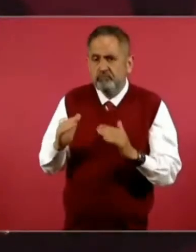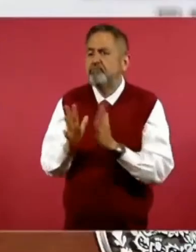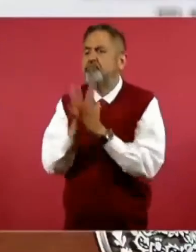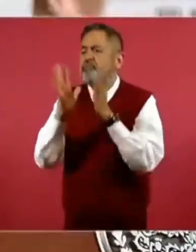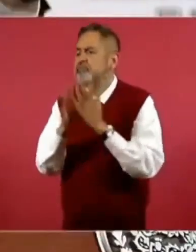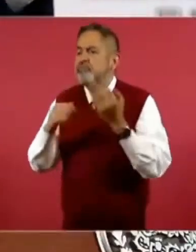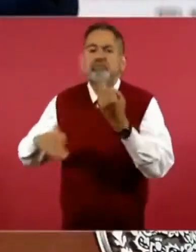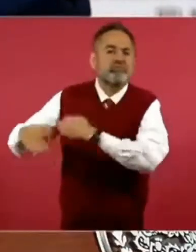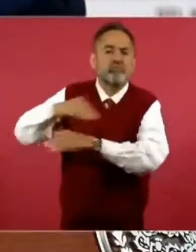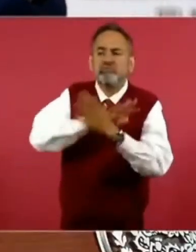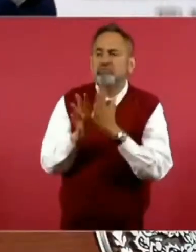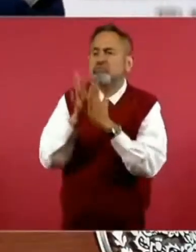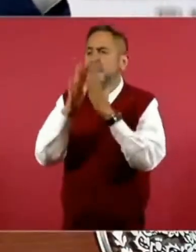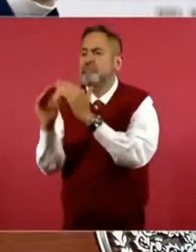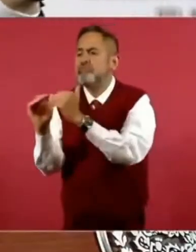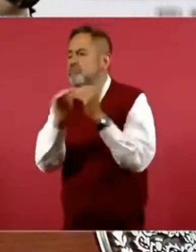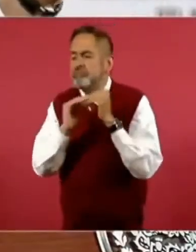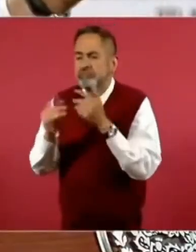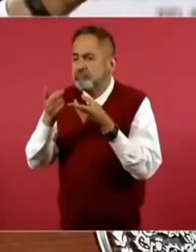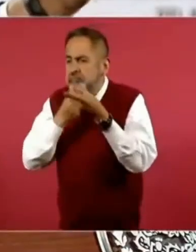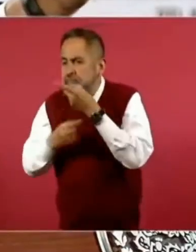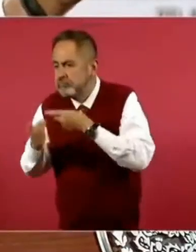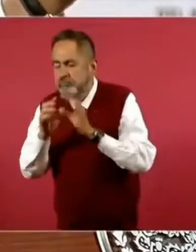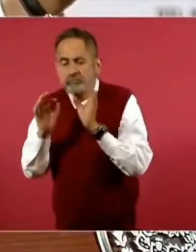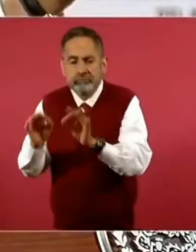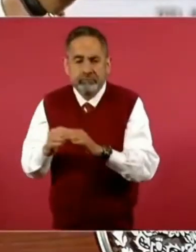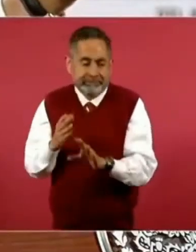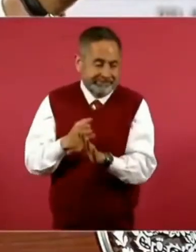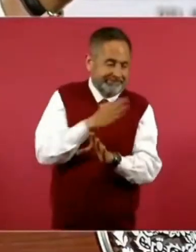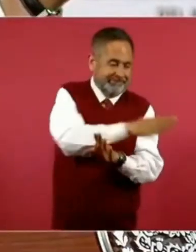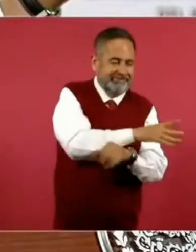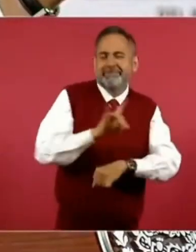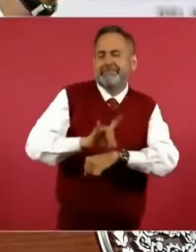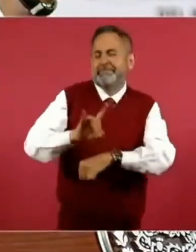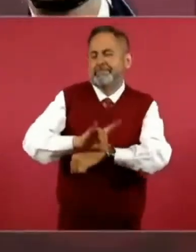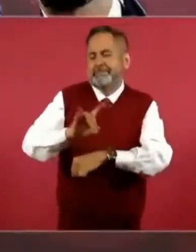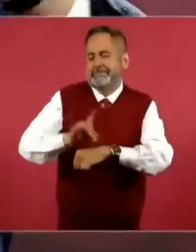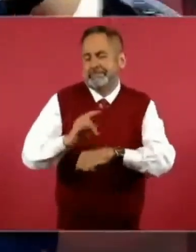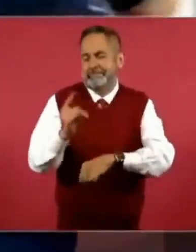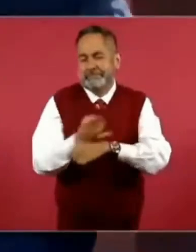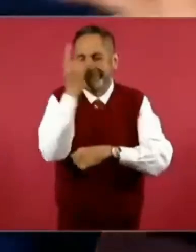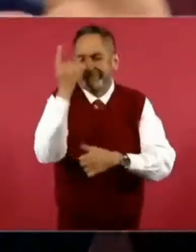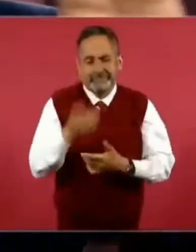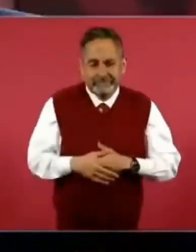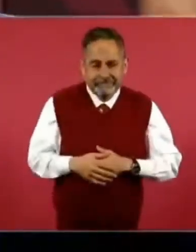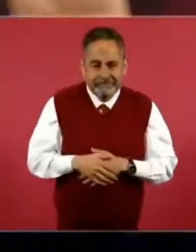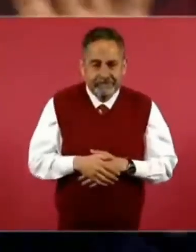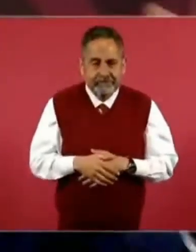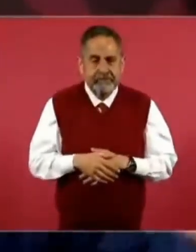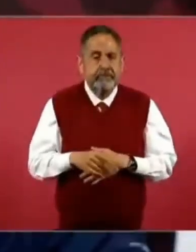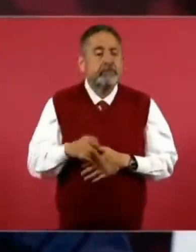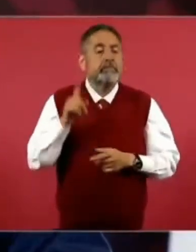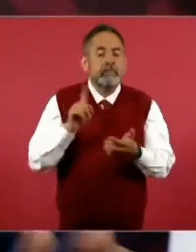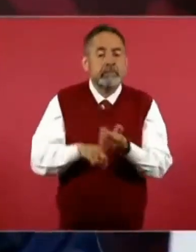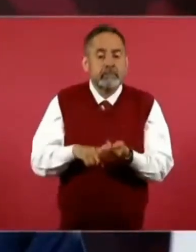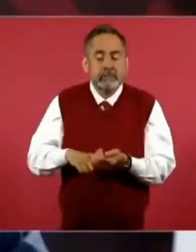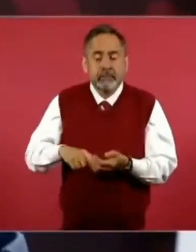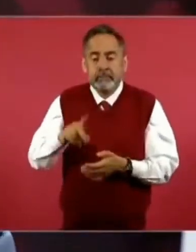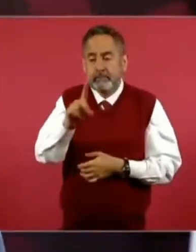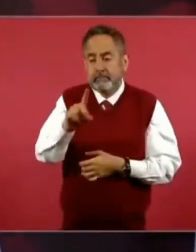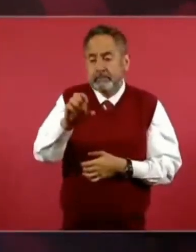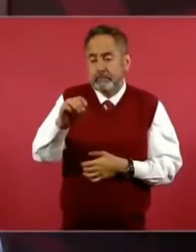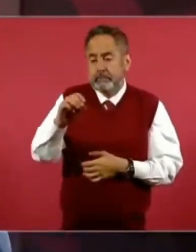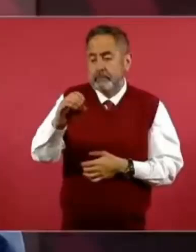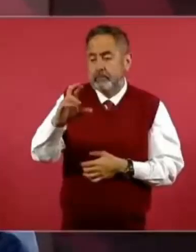era además una fachada, porque la democracia es el gobierno del pueblo, para el pueblo,